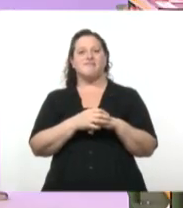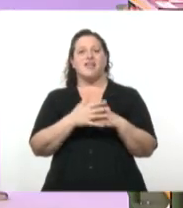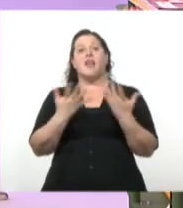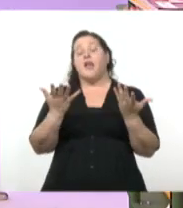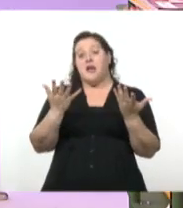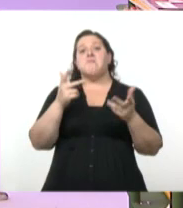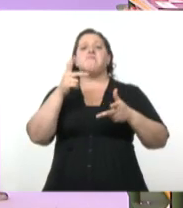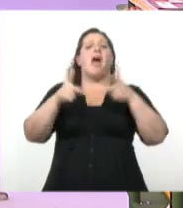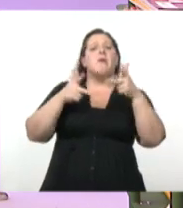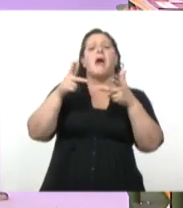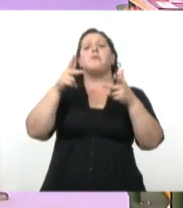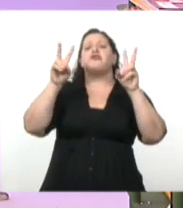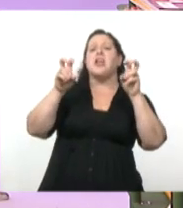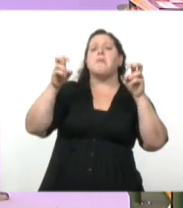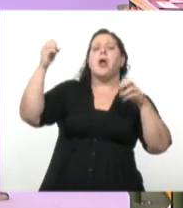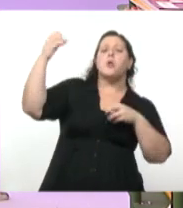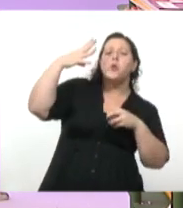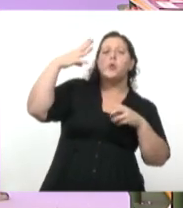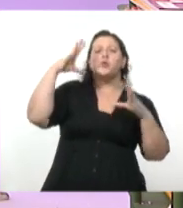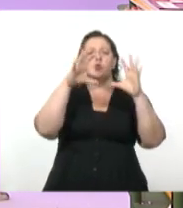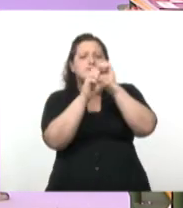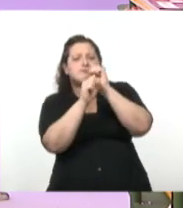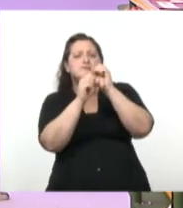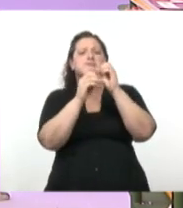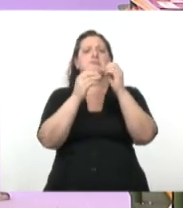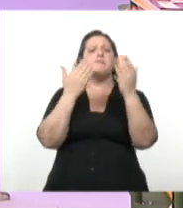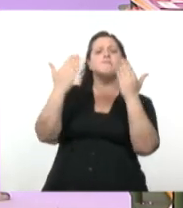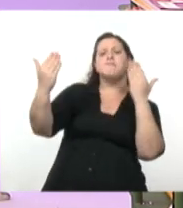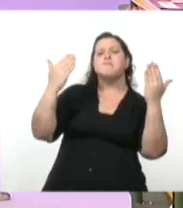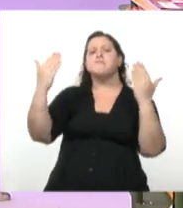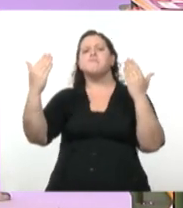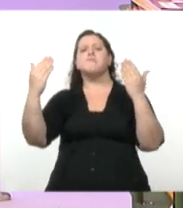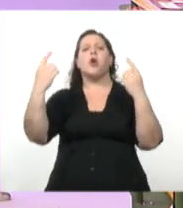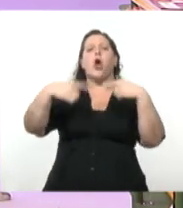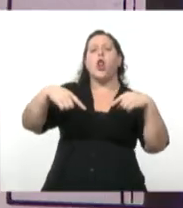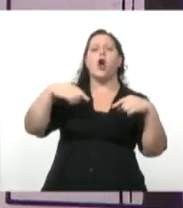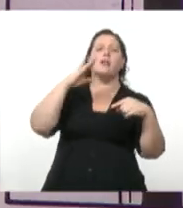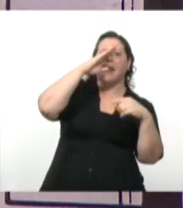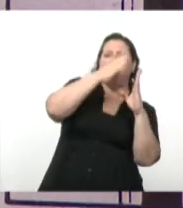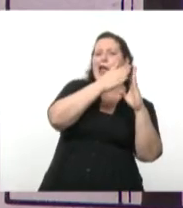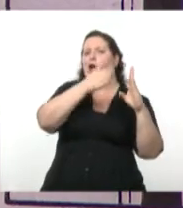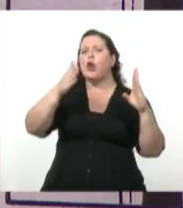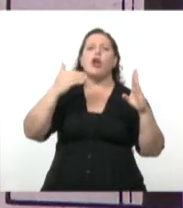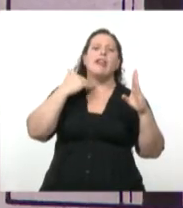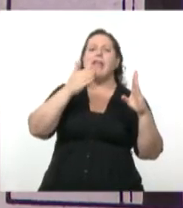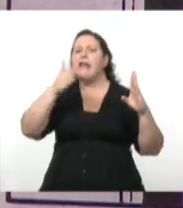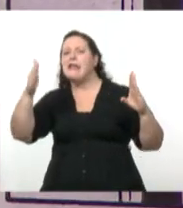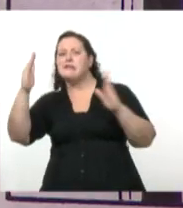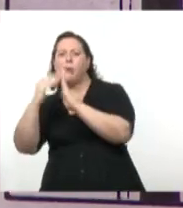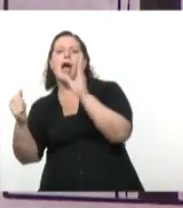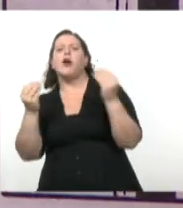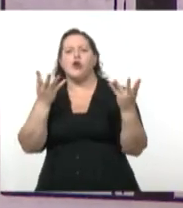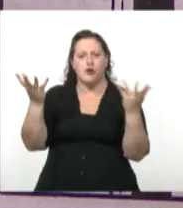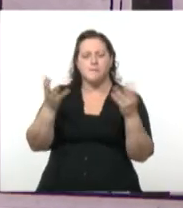sombras y de distintos valores, todos estos grises que podemos armar entre una cosa y otra. Claro. Fíjate que acá tenemos